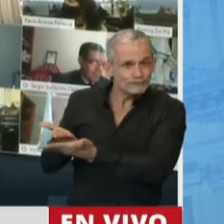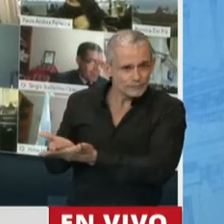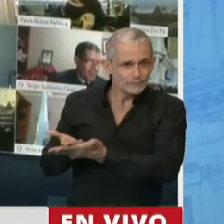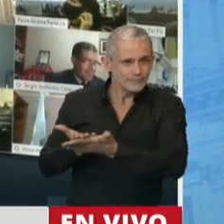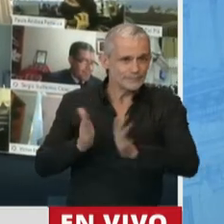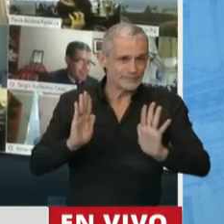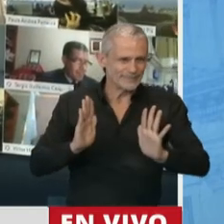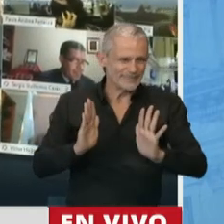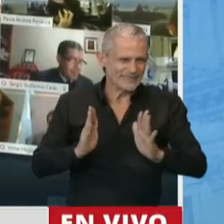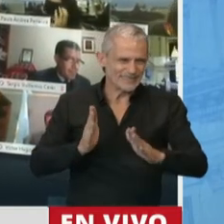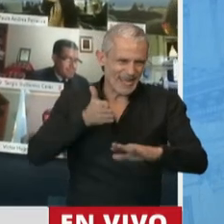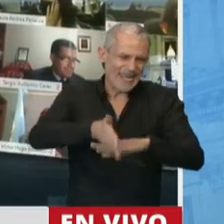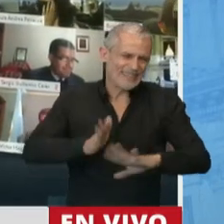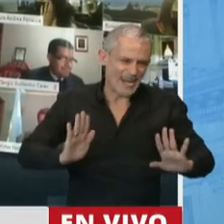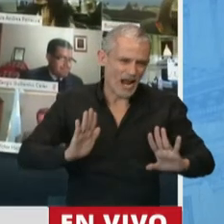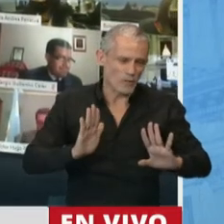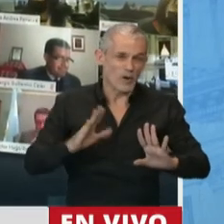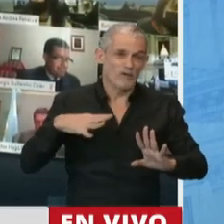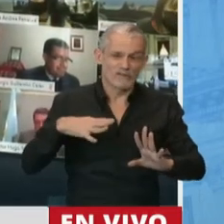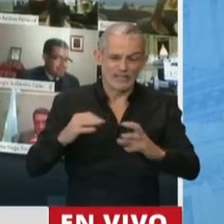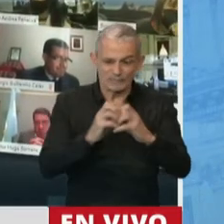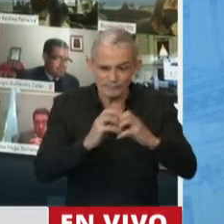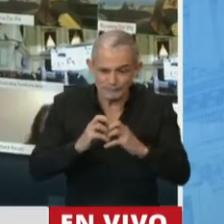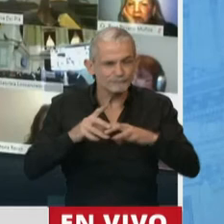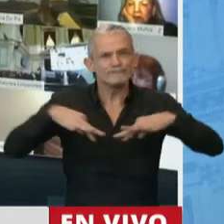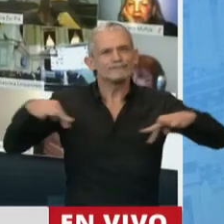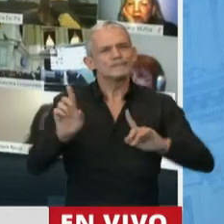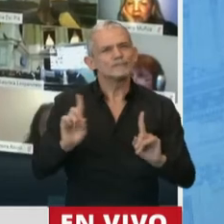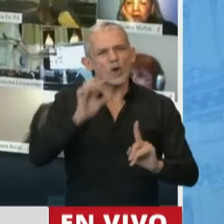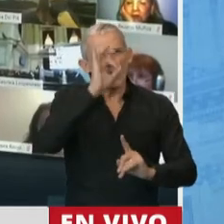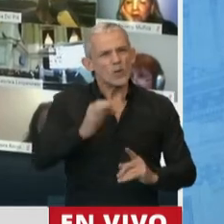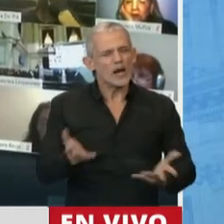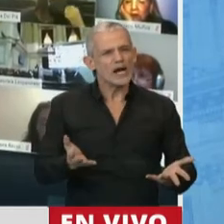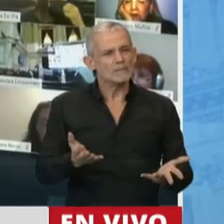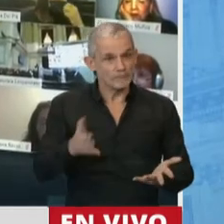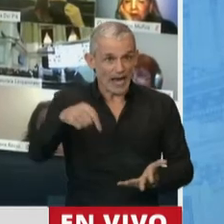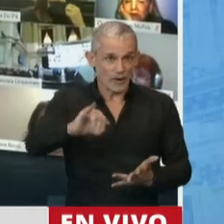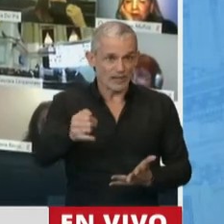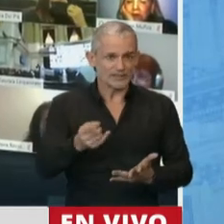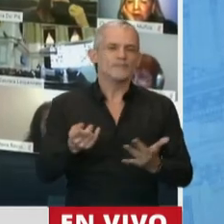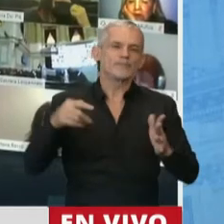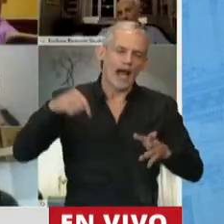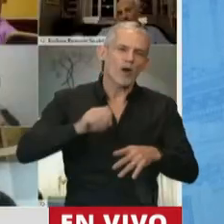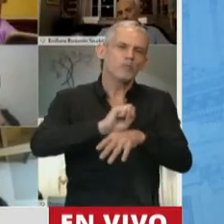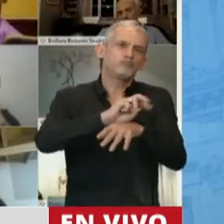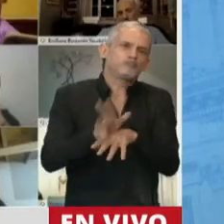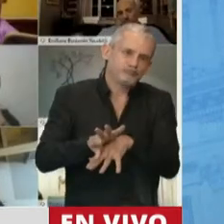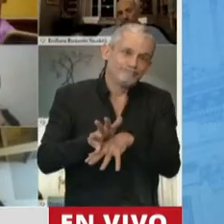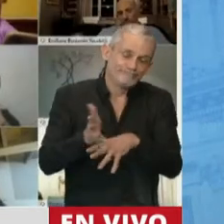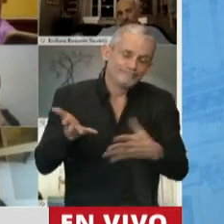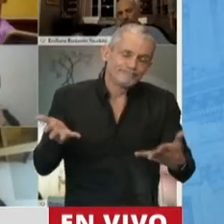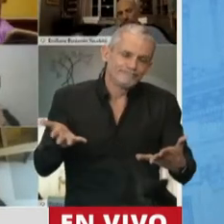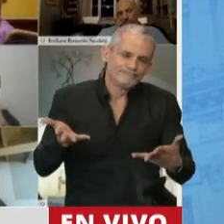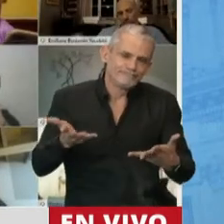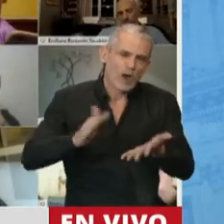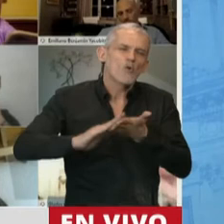importantes, y que, sin embargo, no habían podido llegar acá. Pero advertimos que la pandemia impone esta